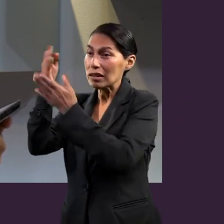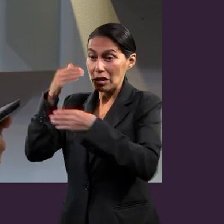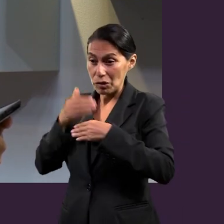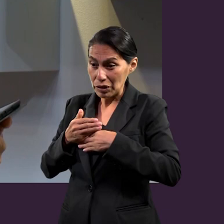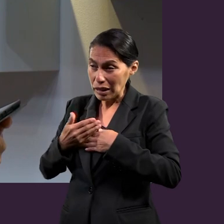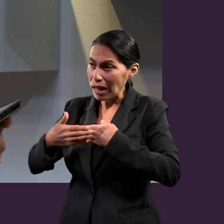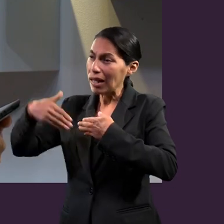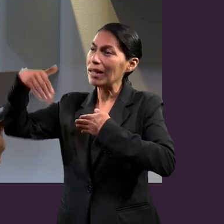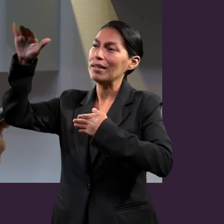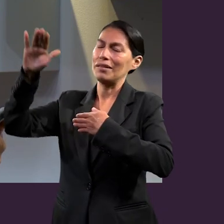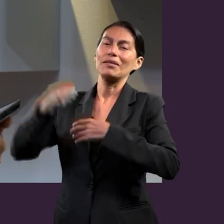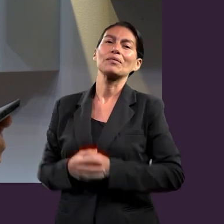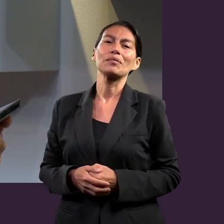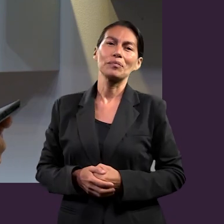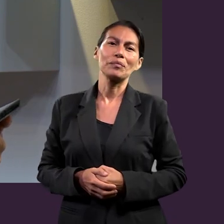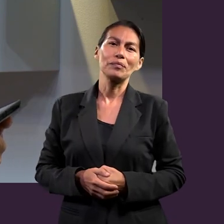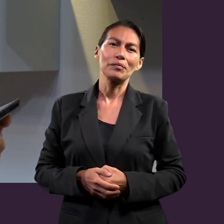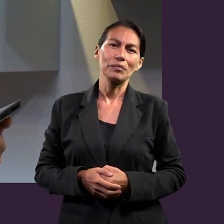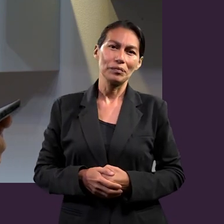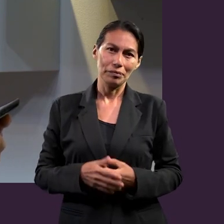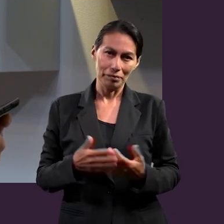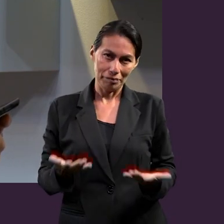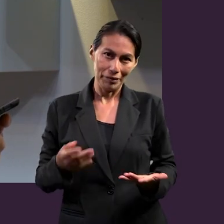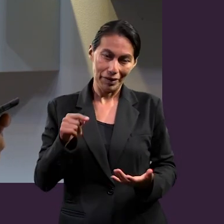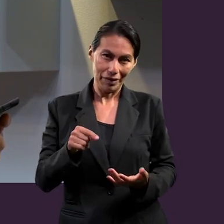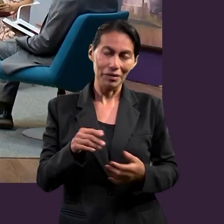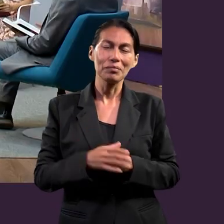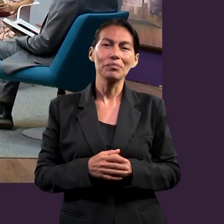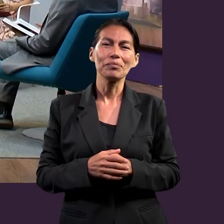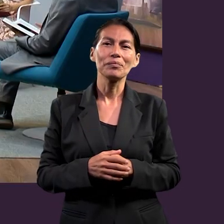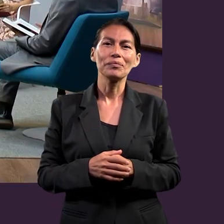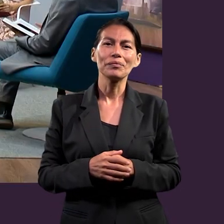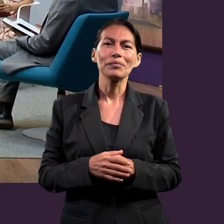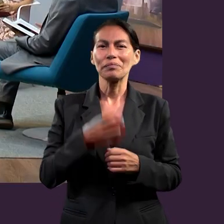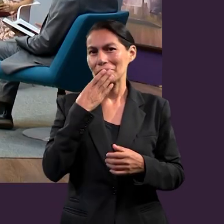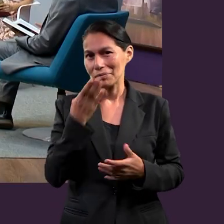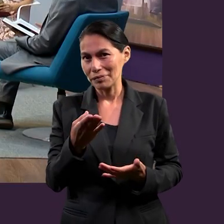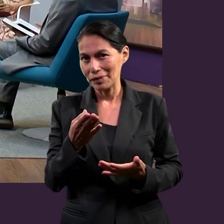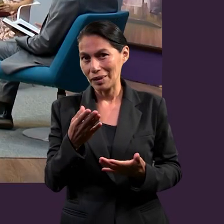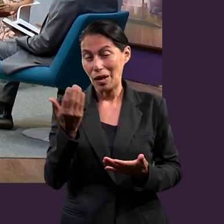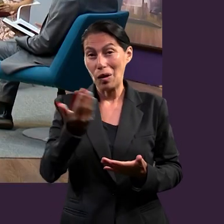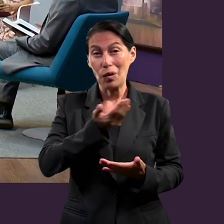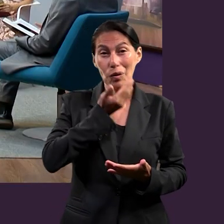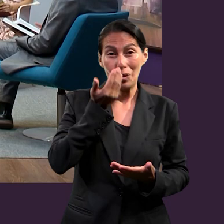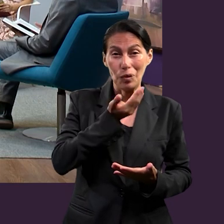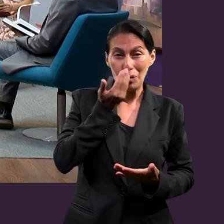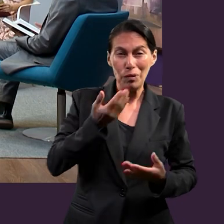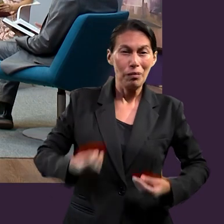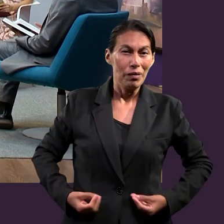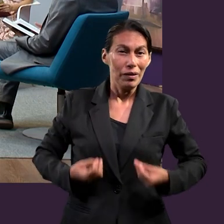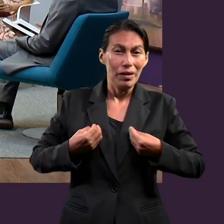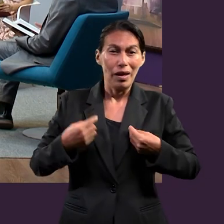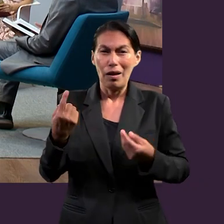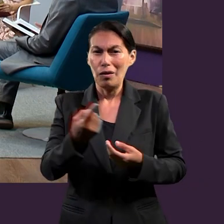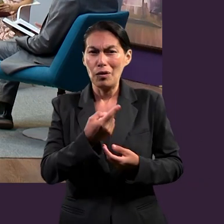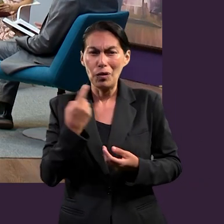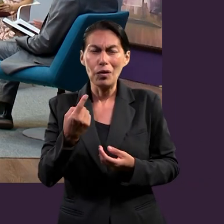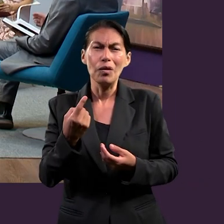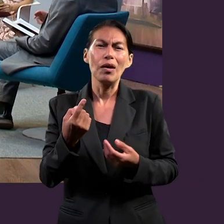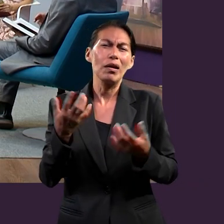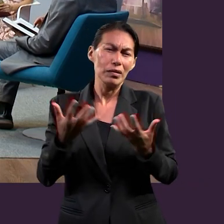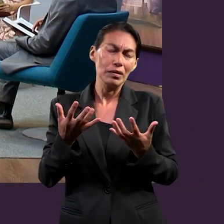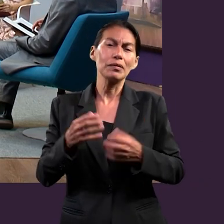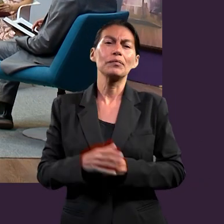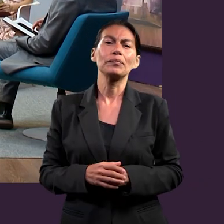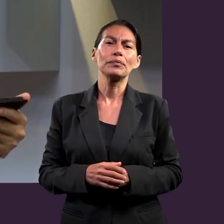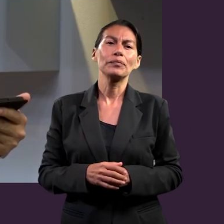desde hoy, como ciudadanos del reino de los cielos en esta tierra, ¿no? Y bien, pues, hablando del estilo de vida, entendemos que se refiere